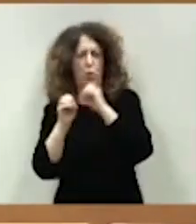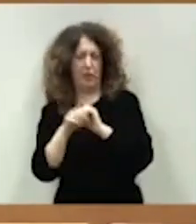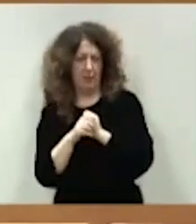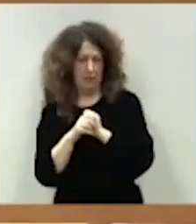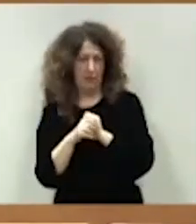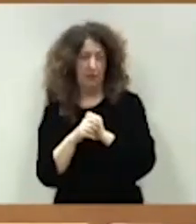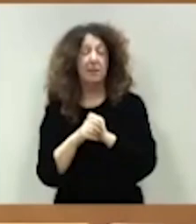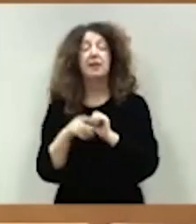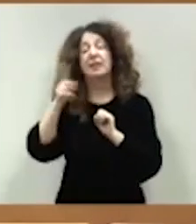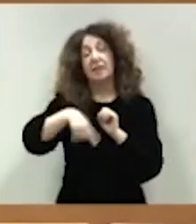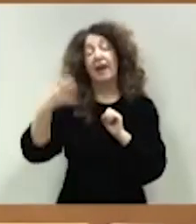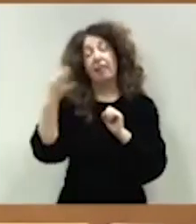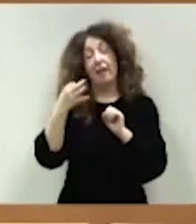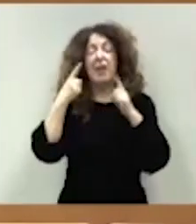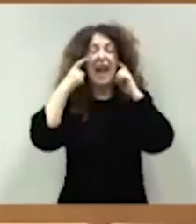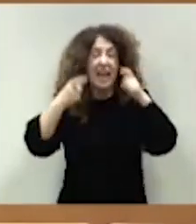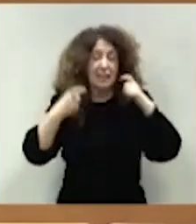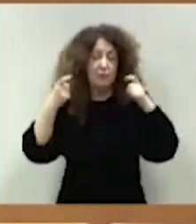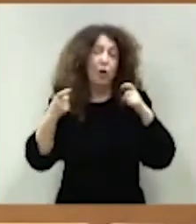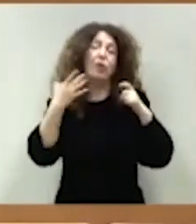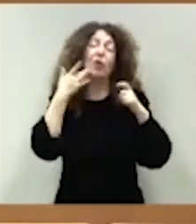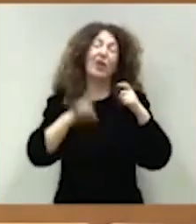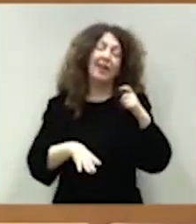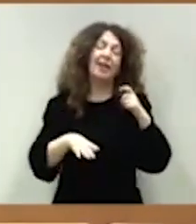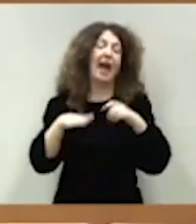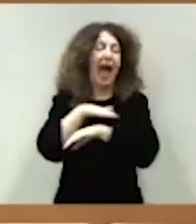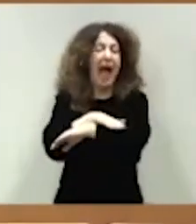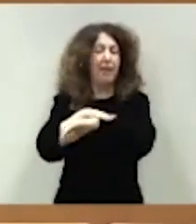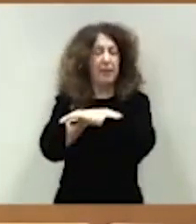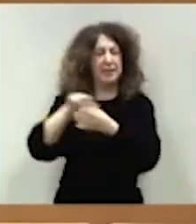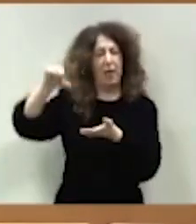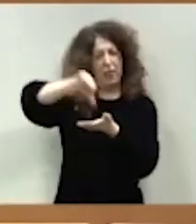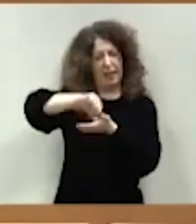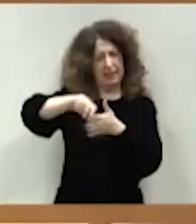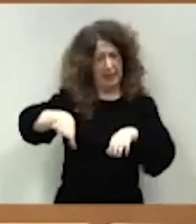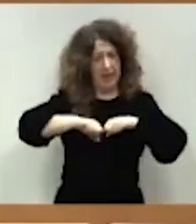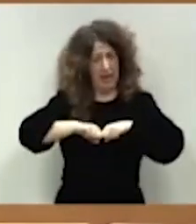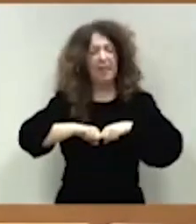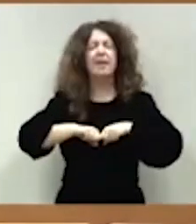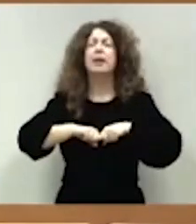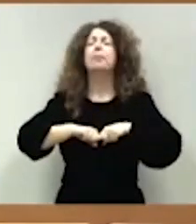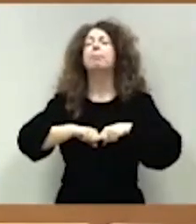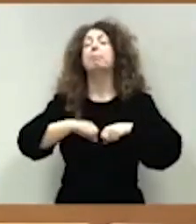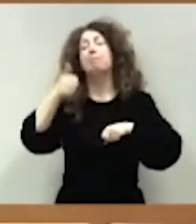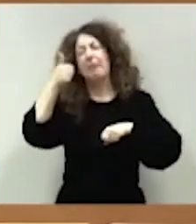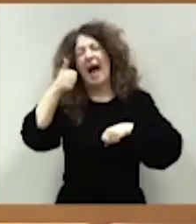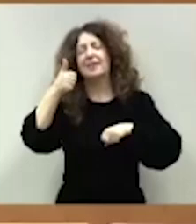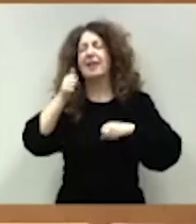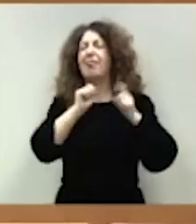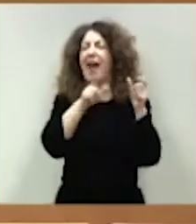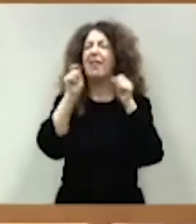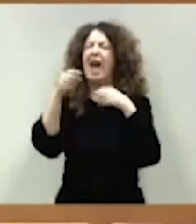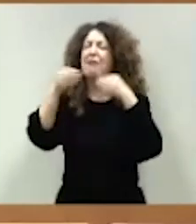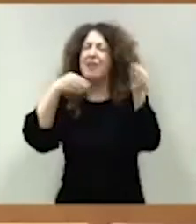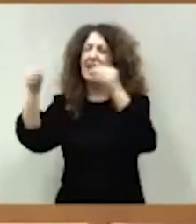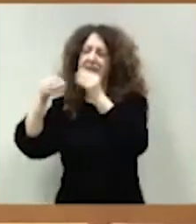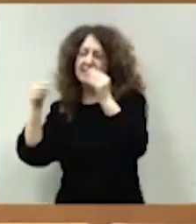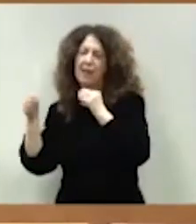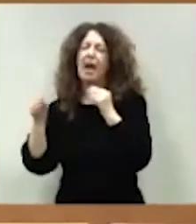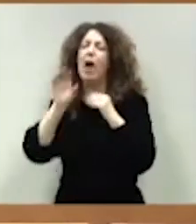la Administración central a cambio de flexibilizar la senda de comunidades autónomas y entidades locales.